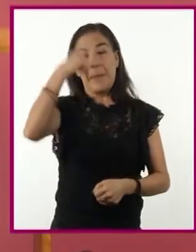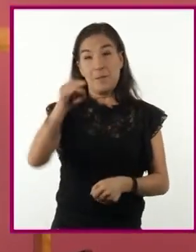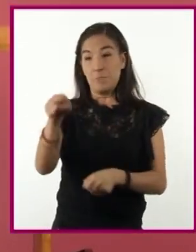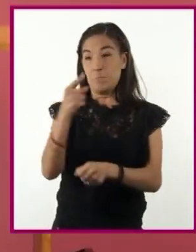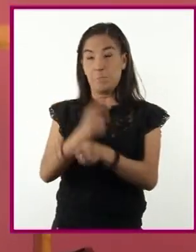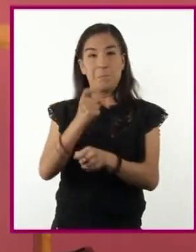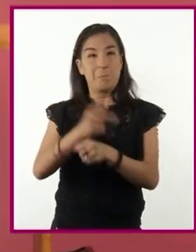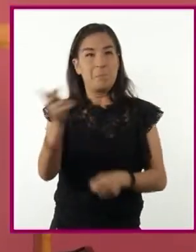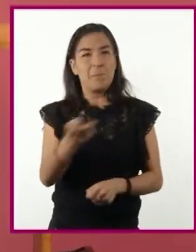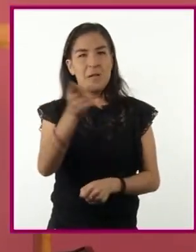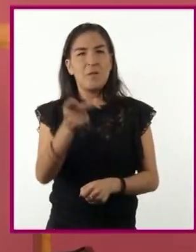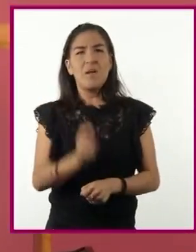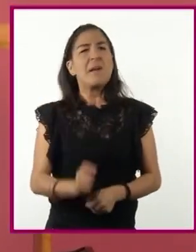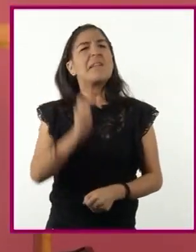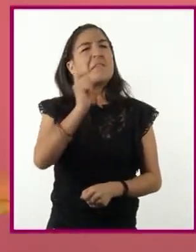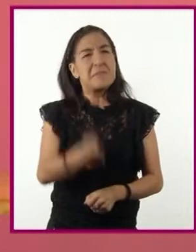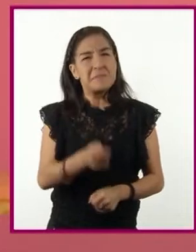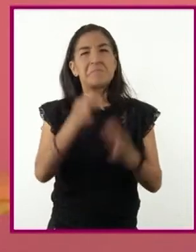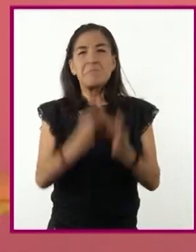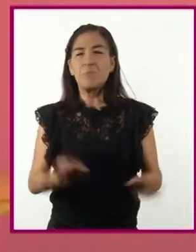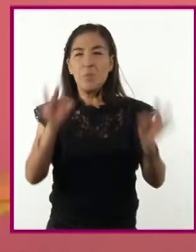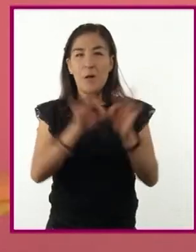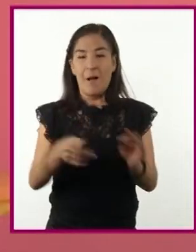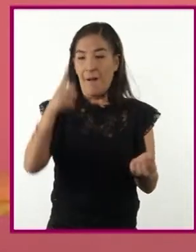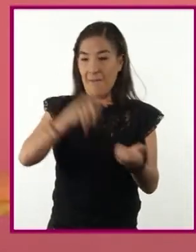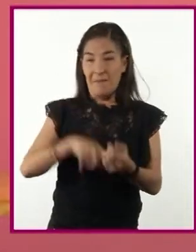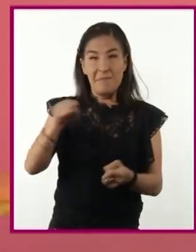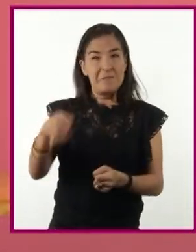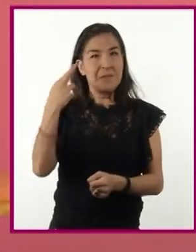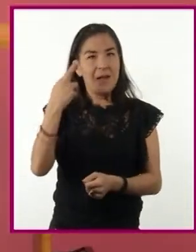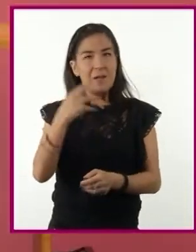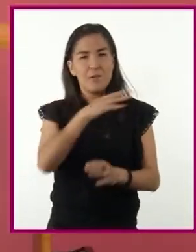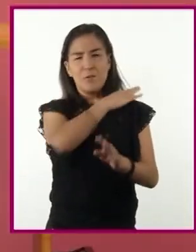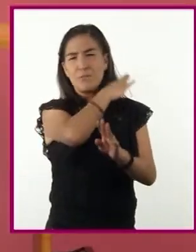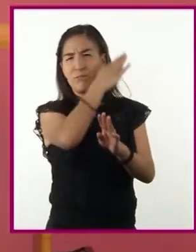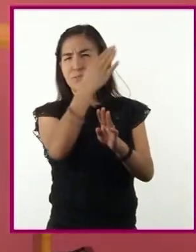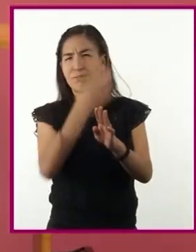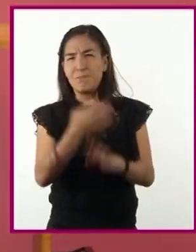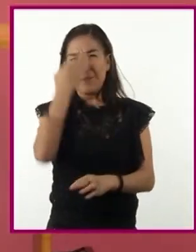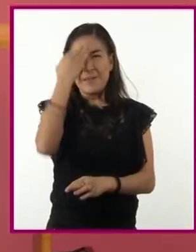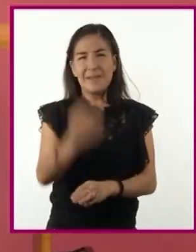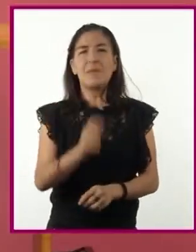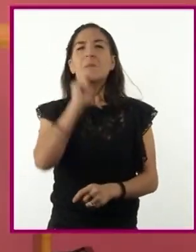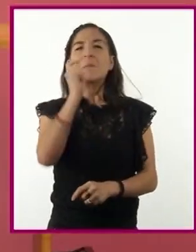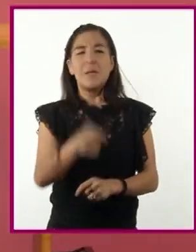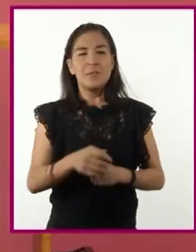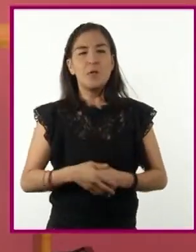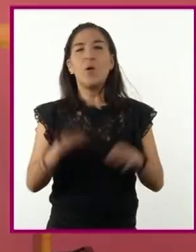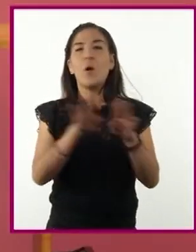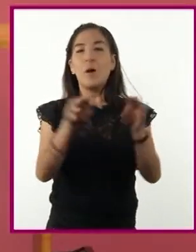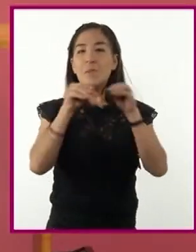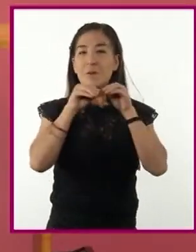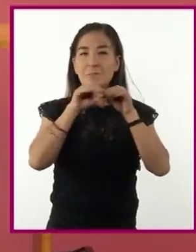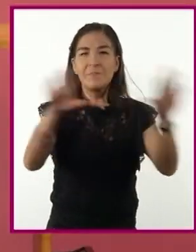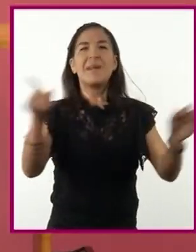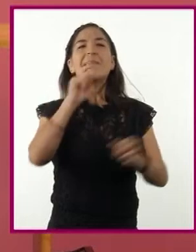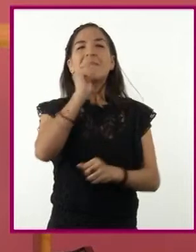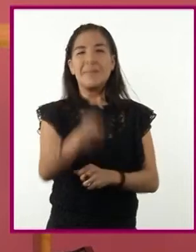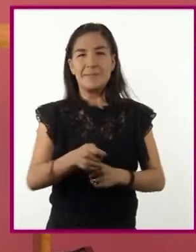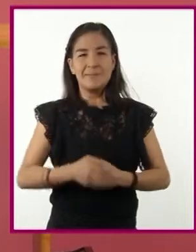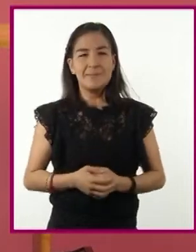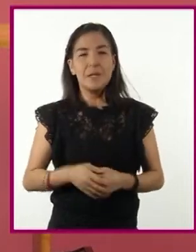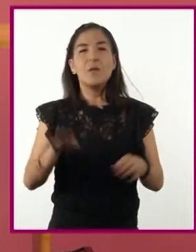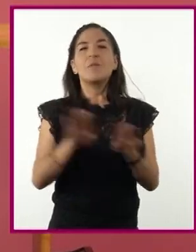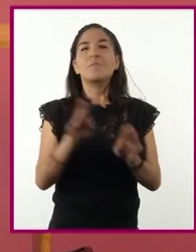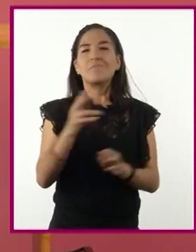pregunta, ¿qué importancia ha tenido la radio a través del tiempo? La importancia de la radio como medio de difusión radica en que